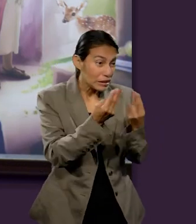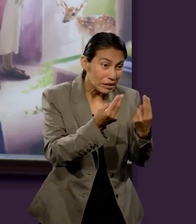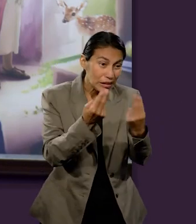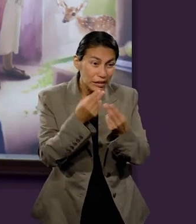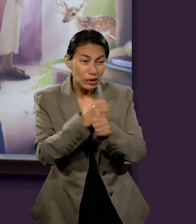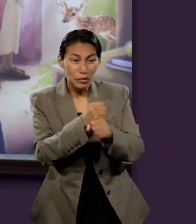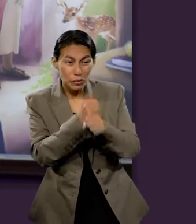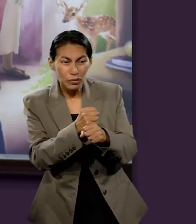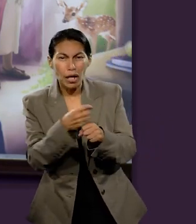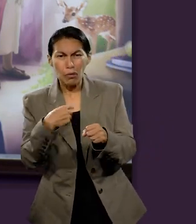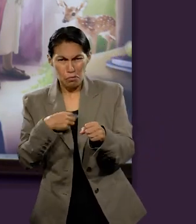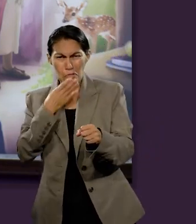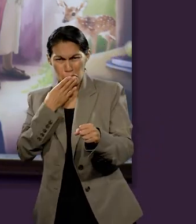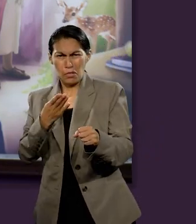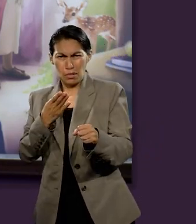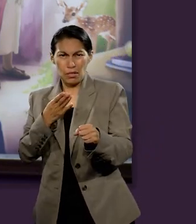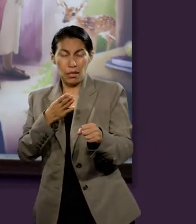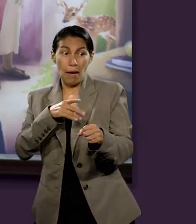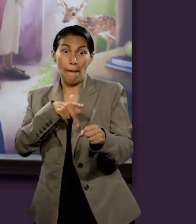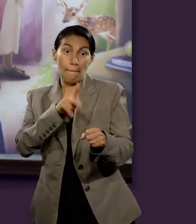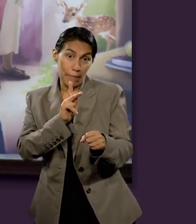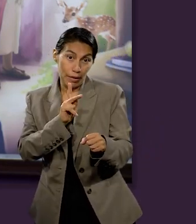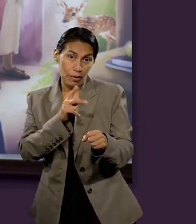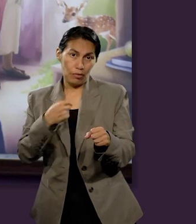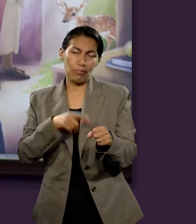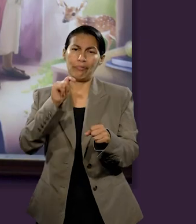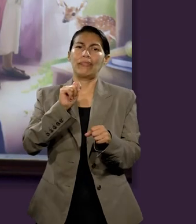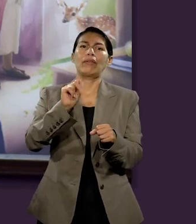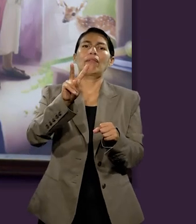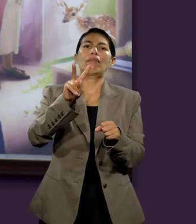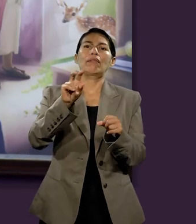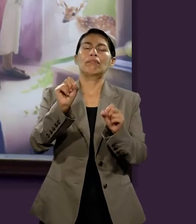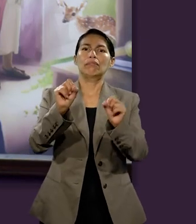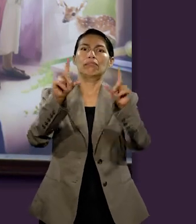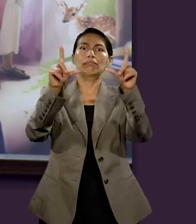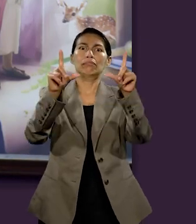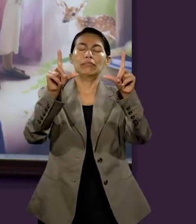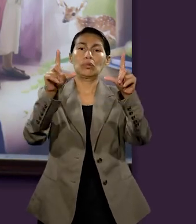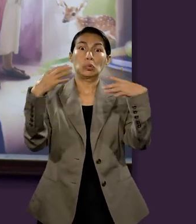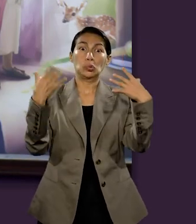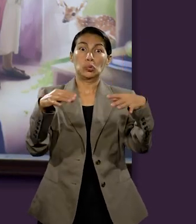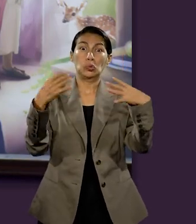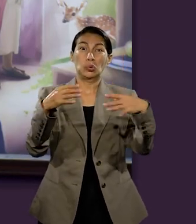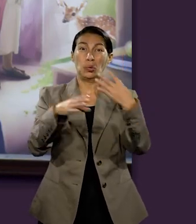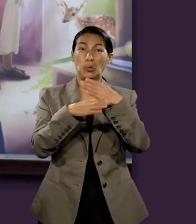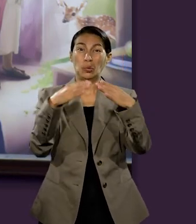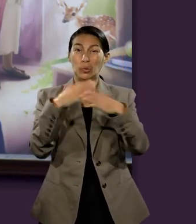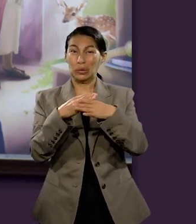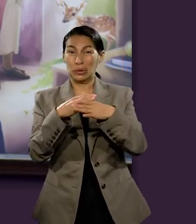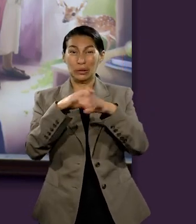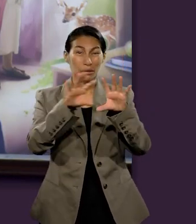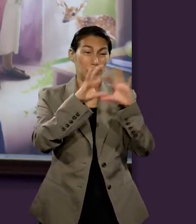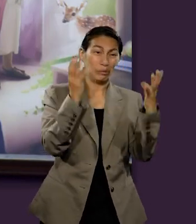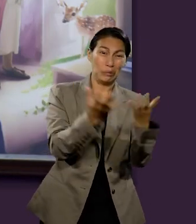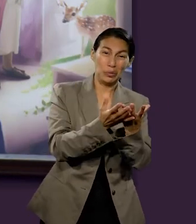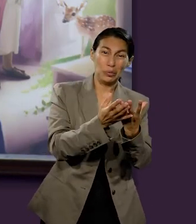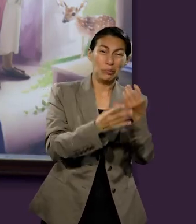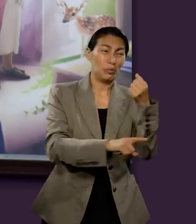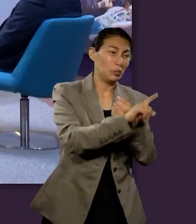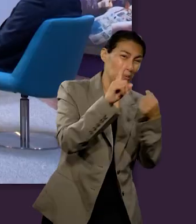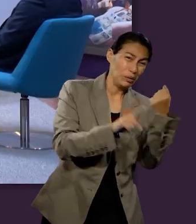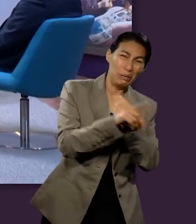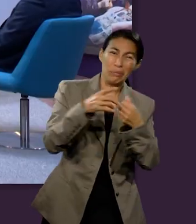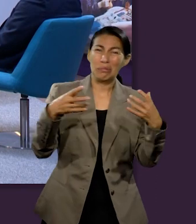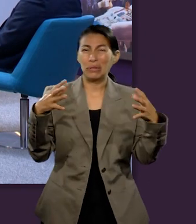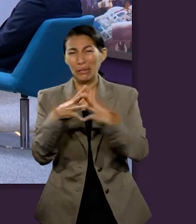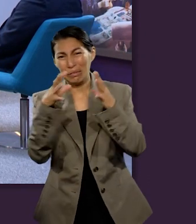Si ahora yo me encuentro bien, es suficiente con encender la televisión y ver lo que está pasando no sólo en mi país sino en el mundo